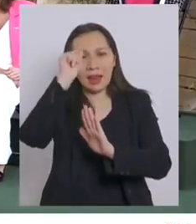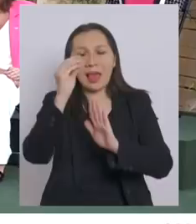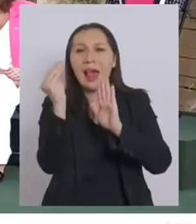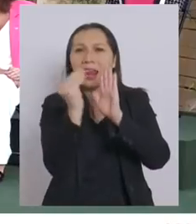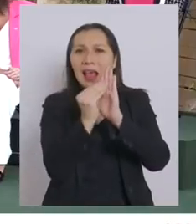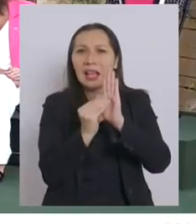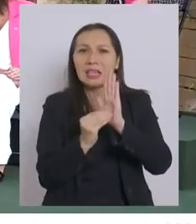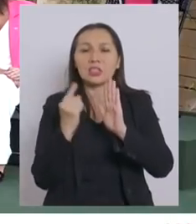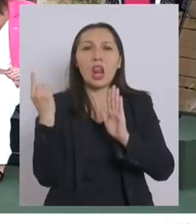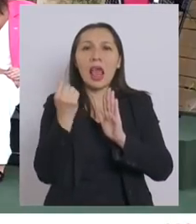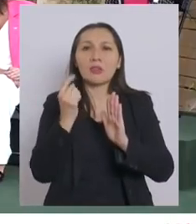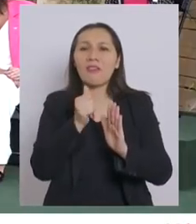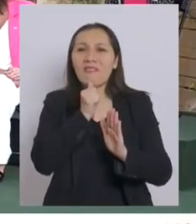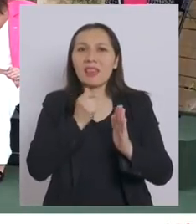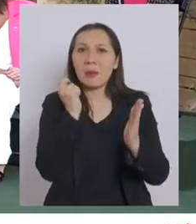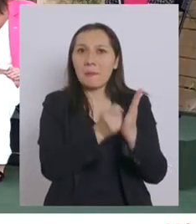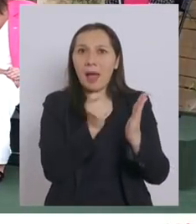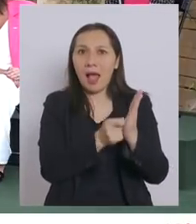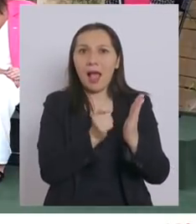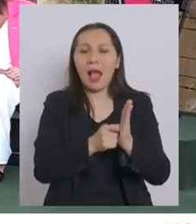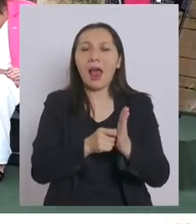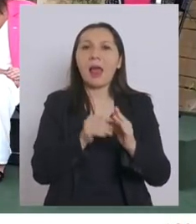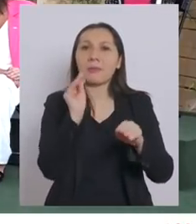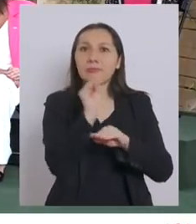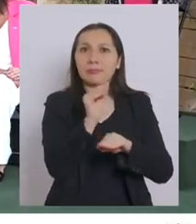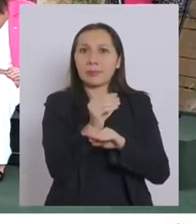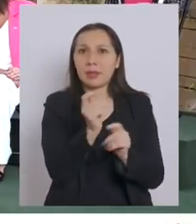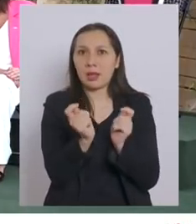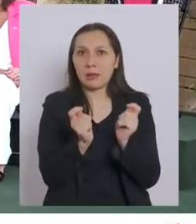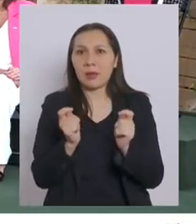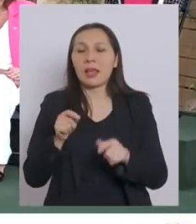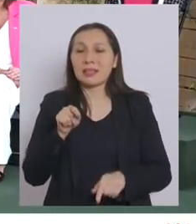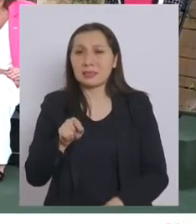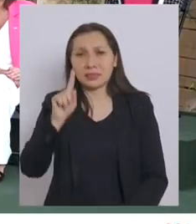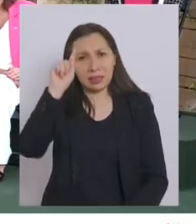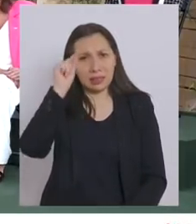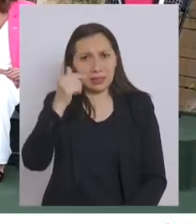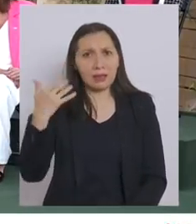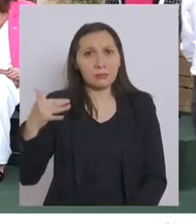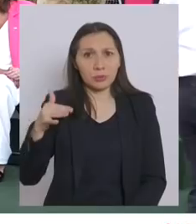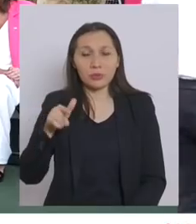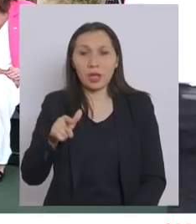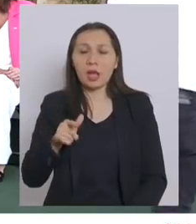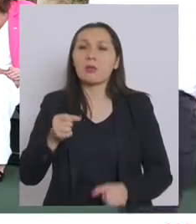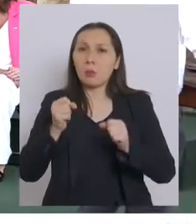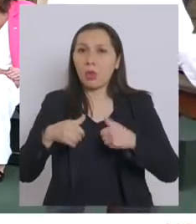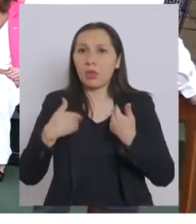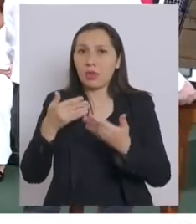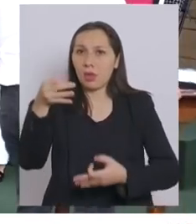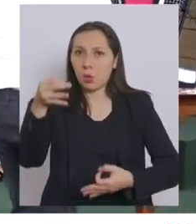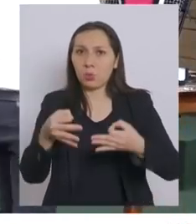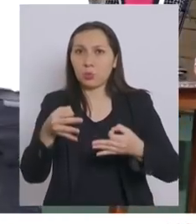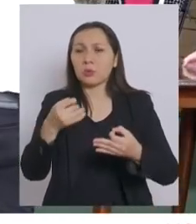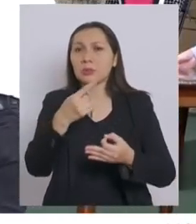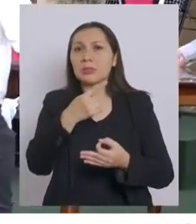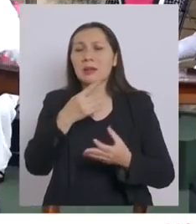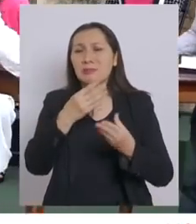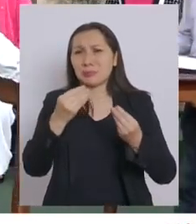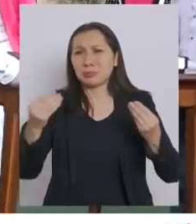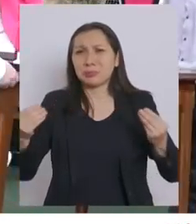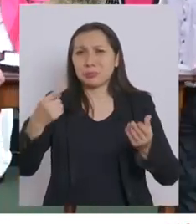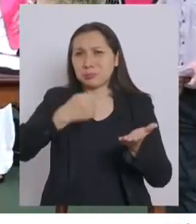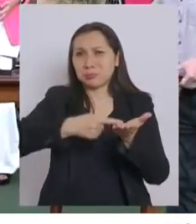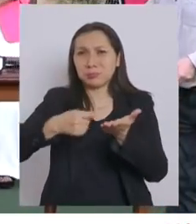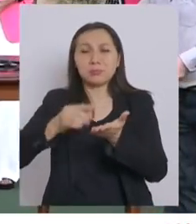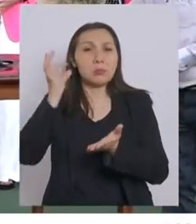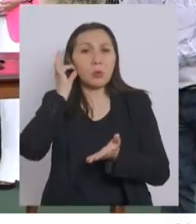Registro Nacional de Deudores de Pensiones de Alimentos. Importante iniciativa que permitirá hacer justicia hacia miles de mujeres